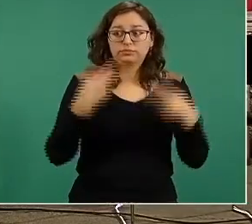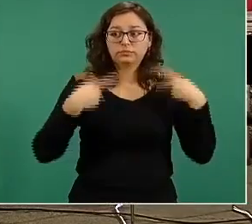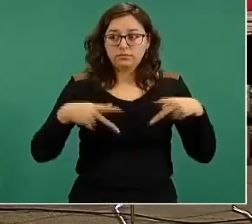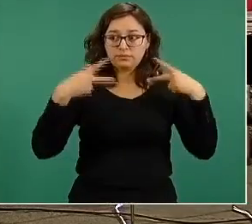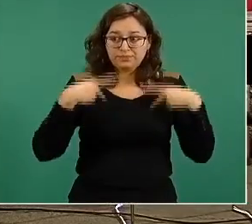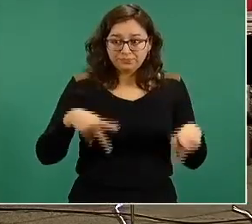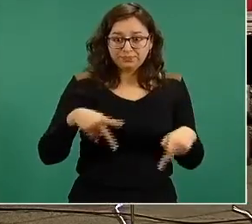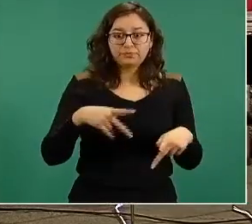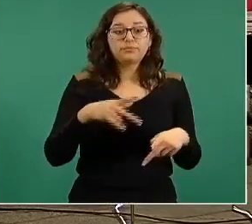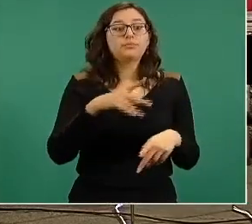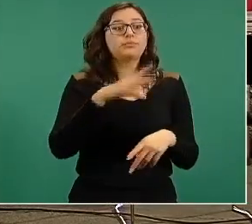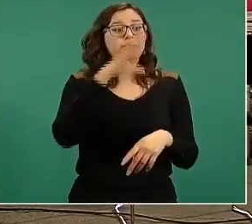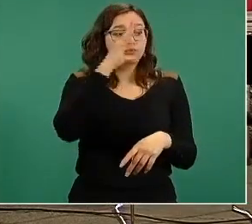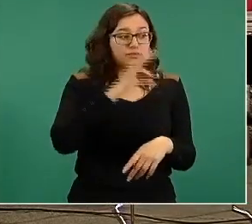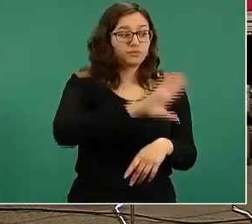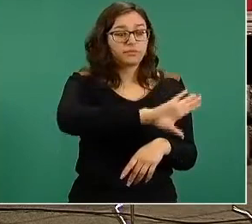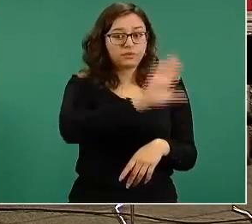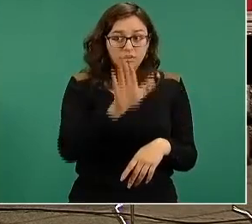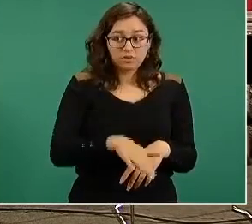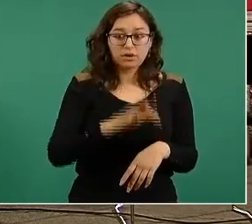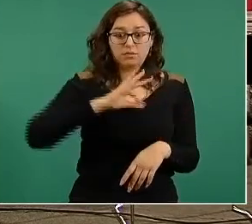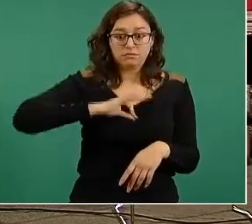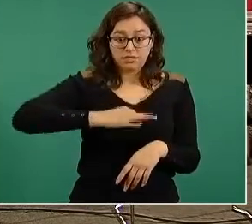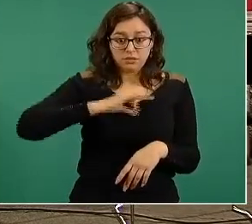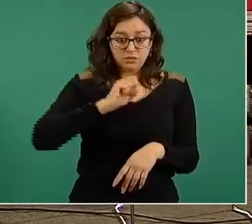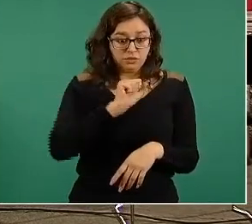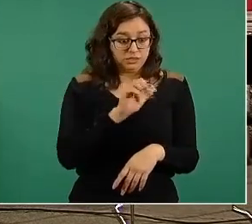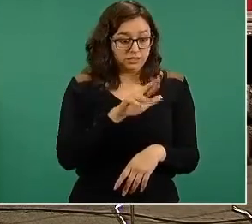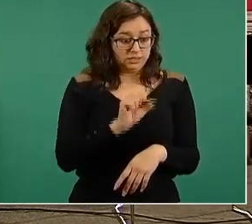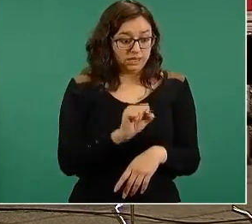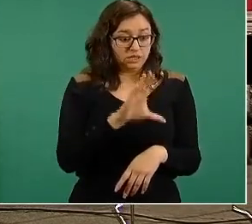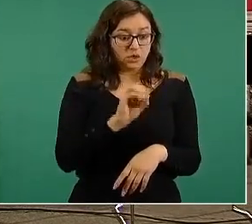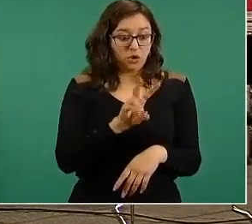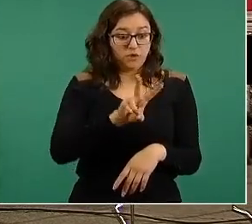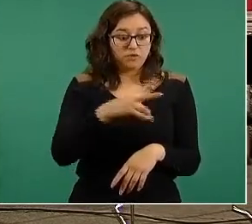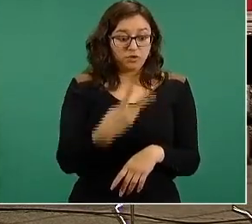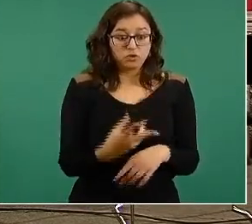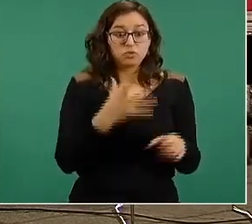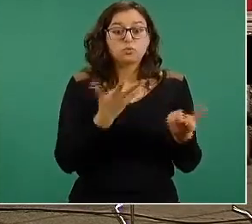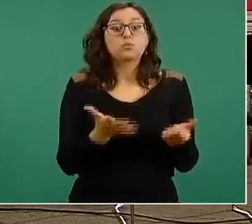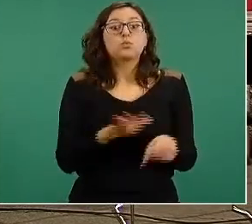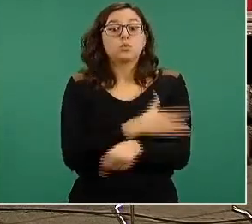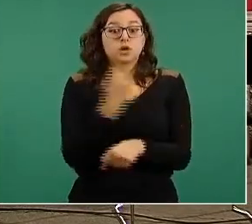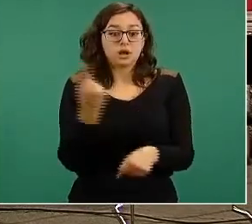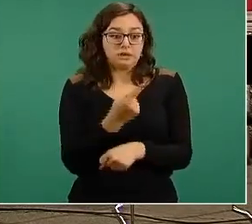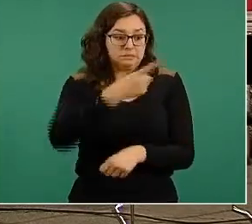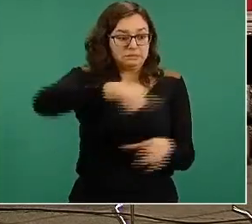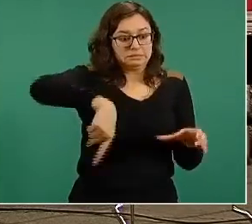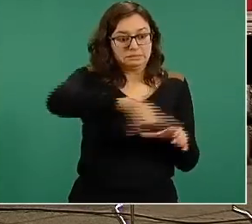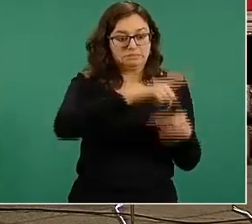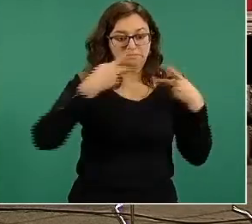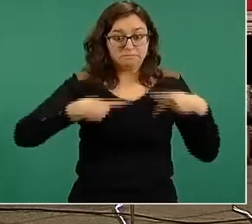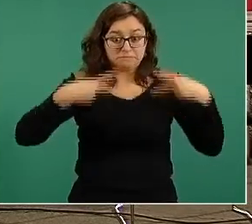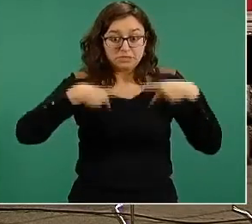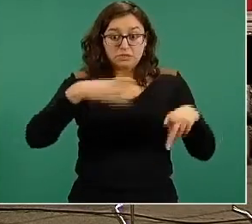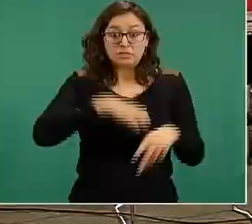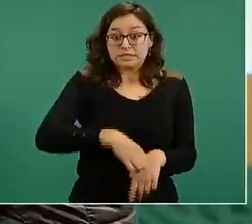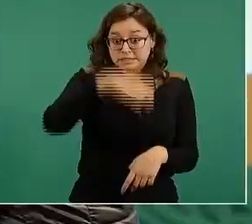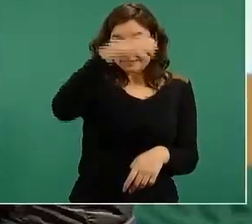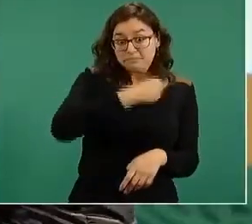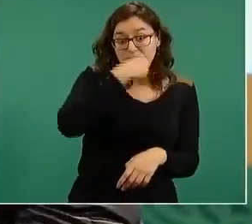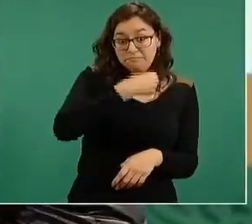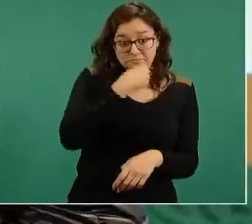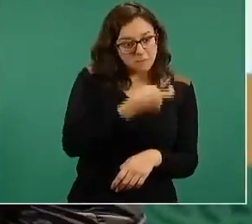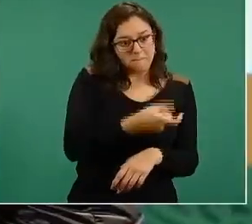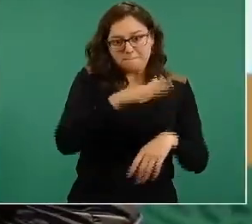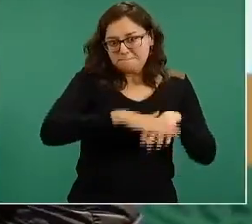en este país por virus SARS-CoV-2 se están dando en este grupo de edad más de personas adultas mayores y